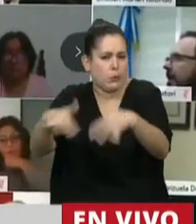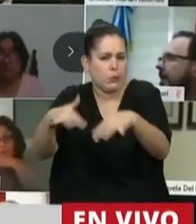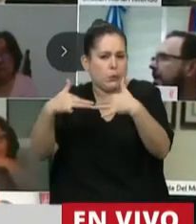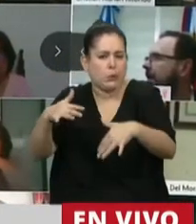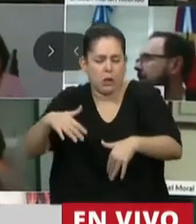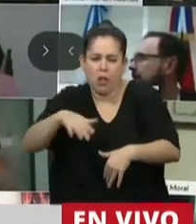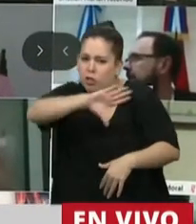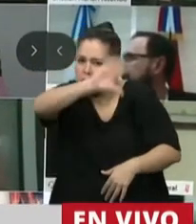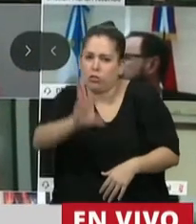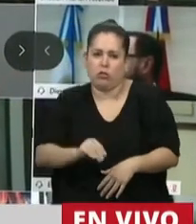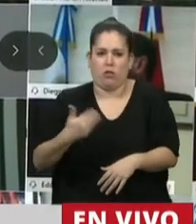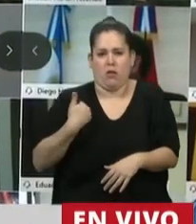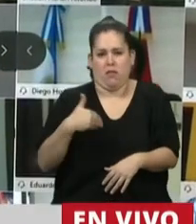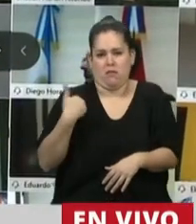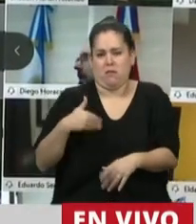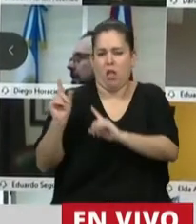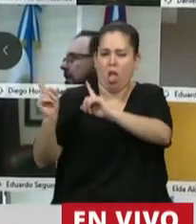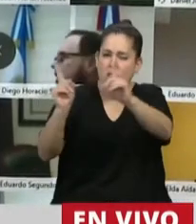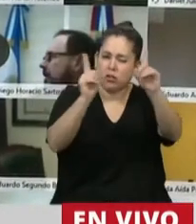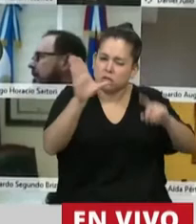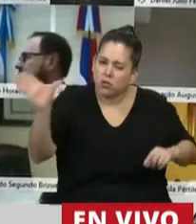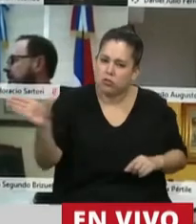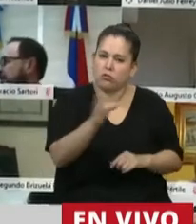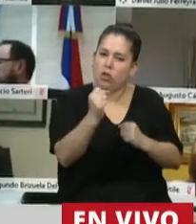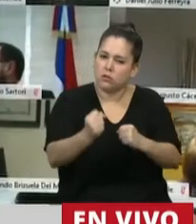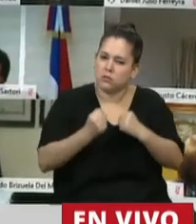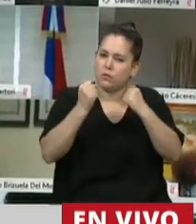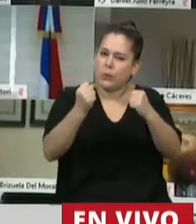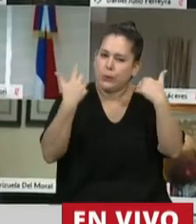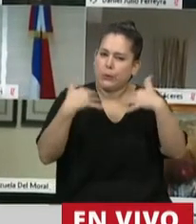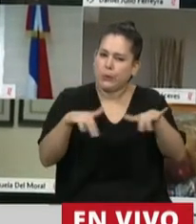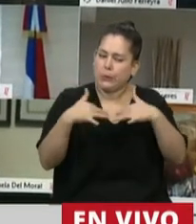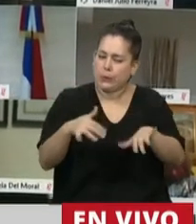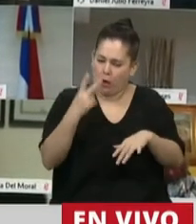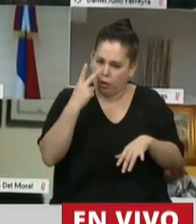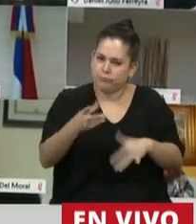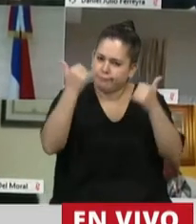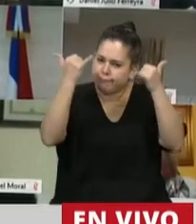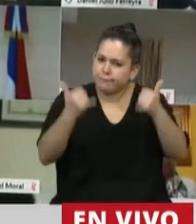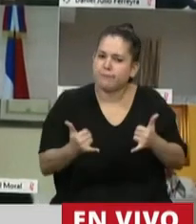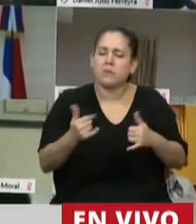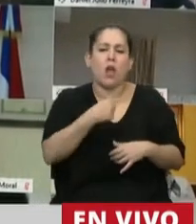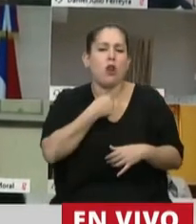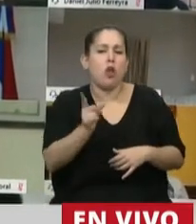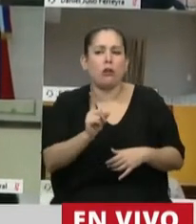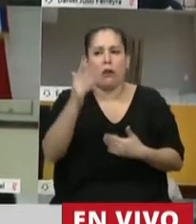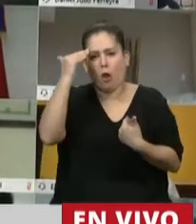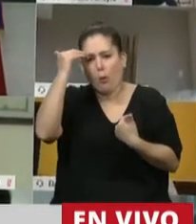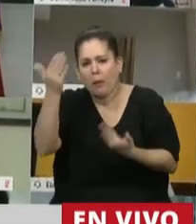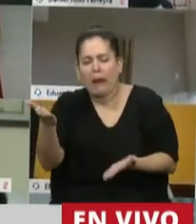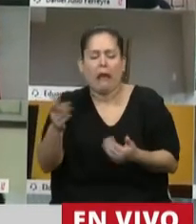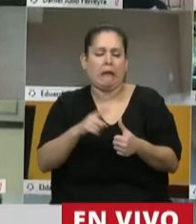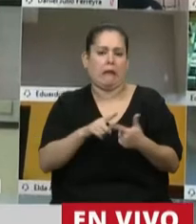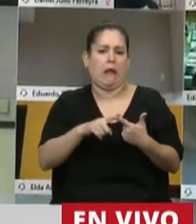de nuestro país. Pero me gustaría que no sea simplemente un homenaje, un reconocimiento